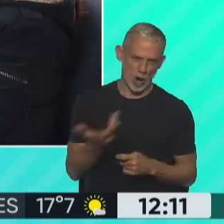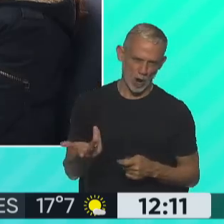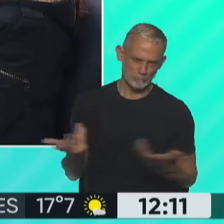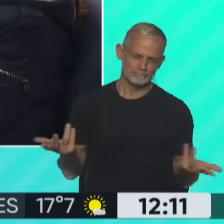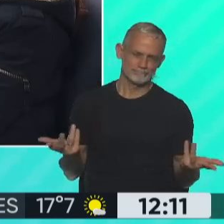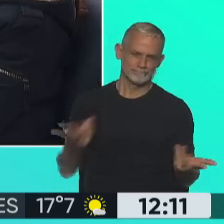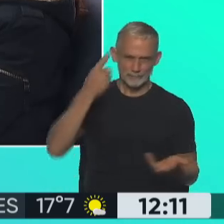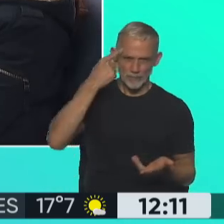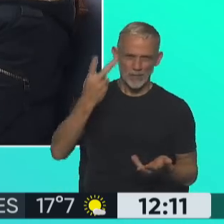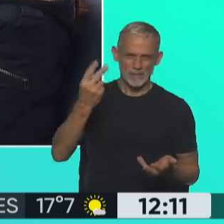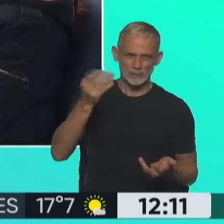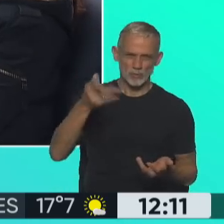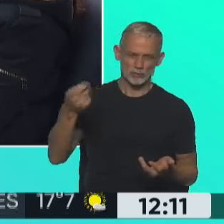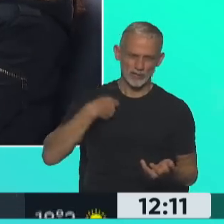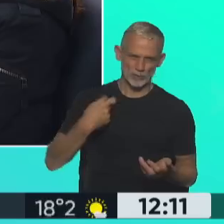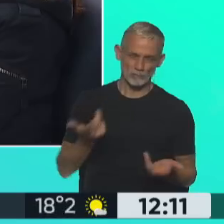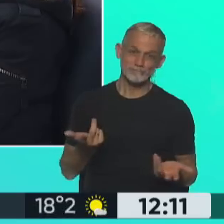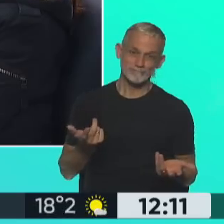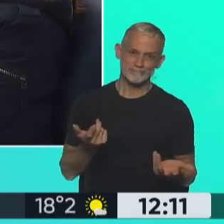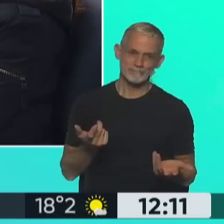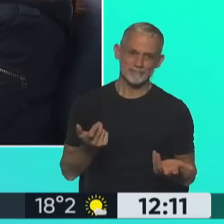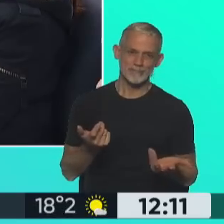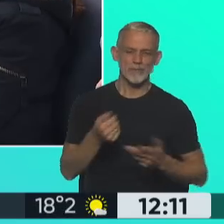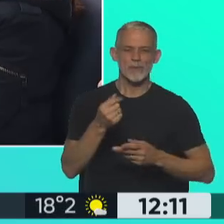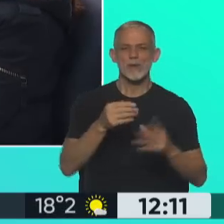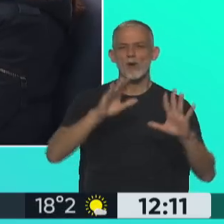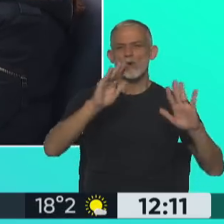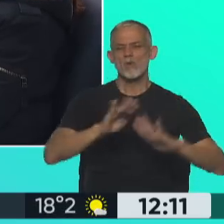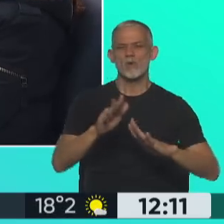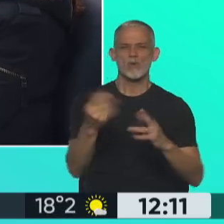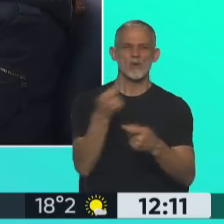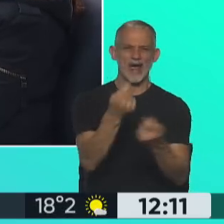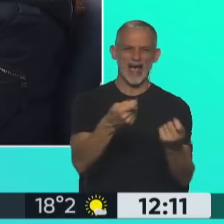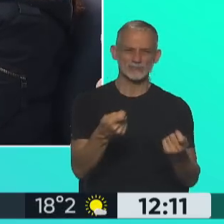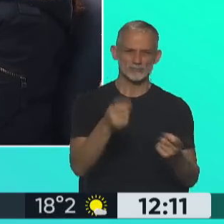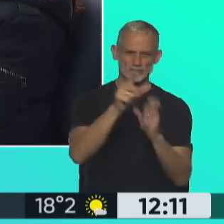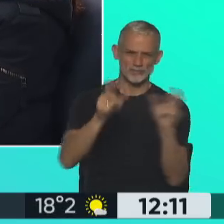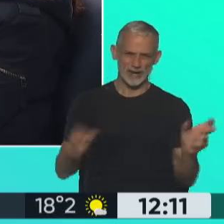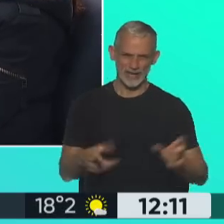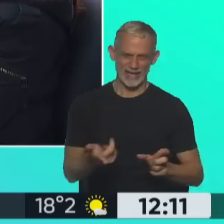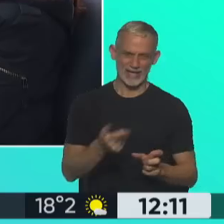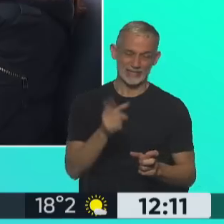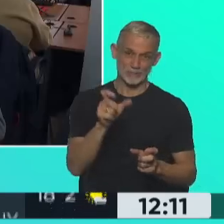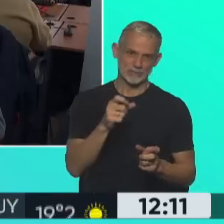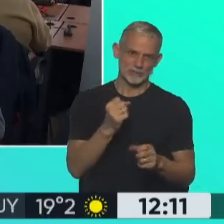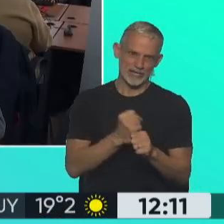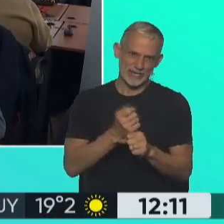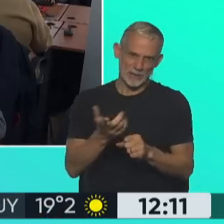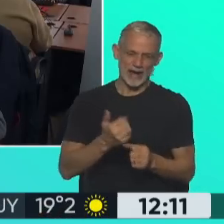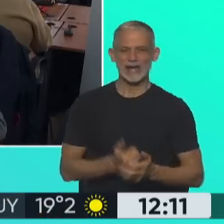criterioso se va a oponer justamente a llevarle alivio al bolsillo de los trabajadores y